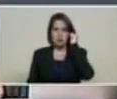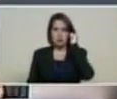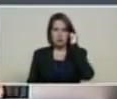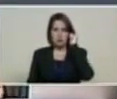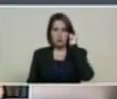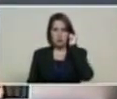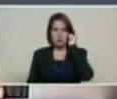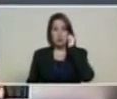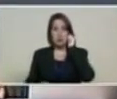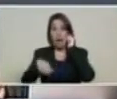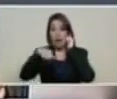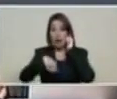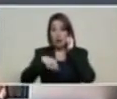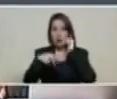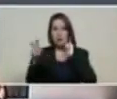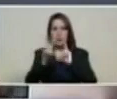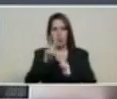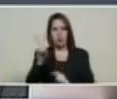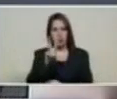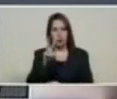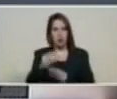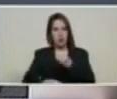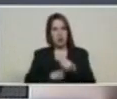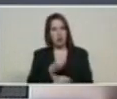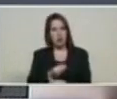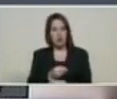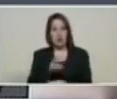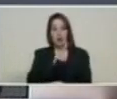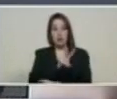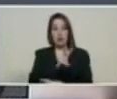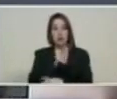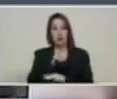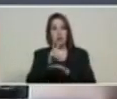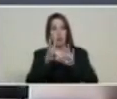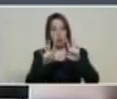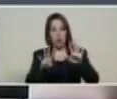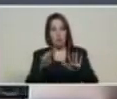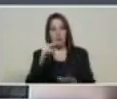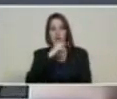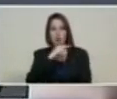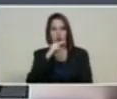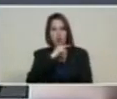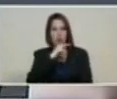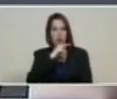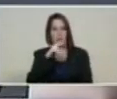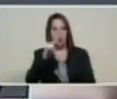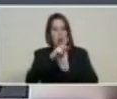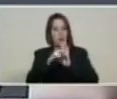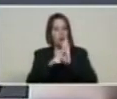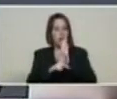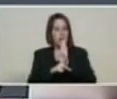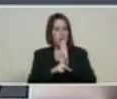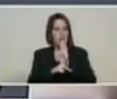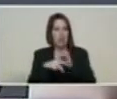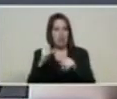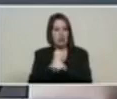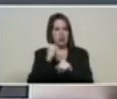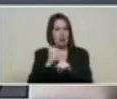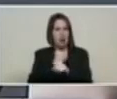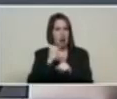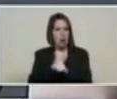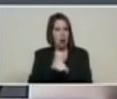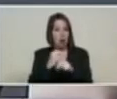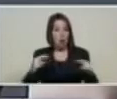vamos a realizar el próximo 29 de octubre en el programa de trabajo vamos a realizar un